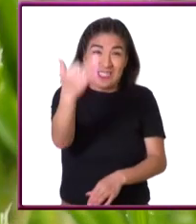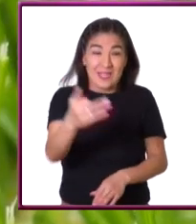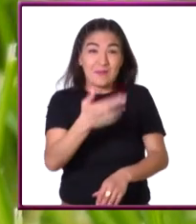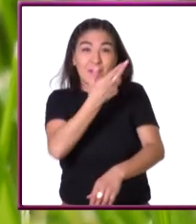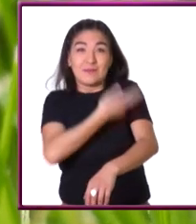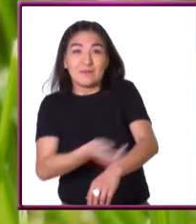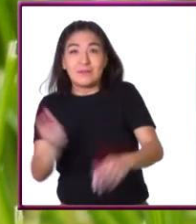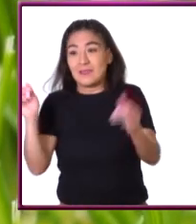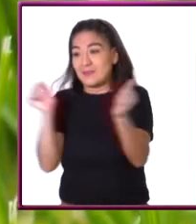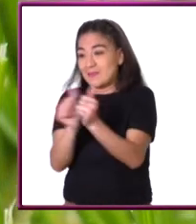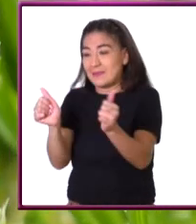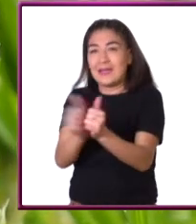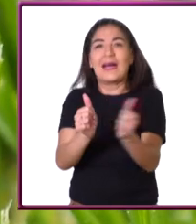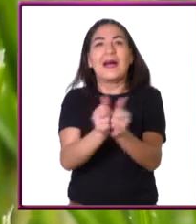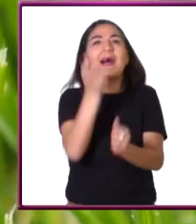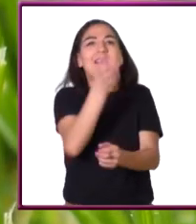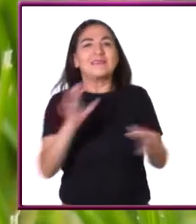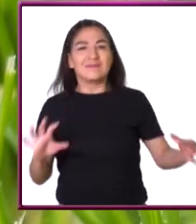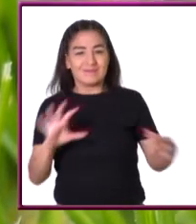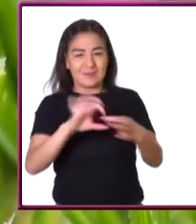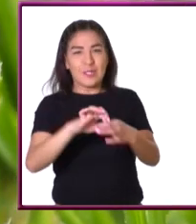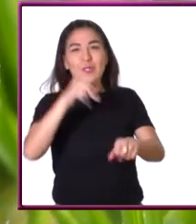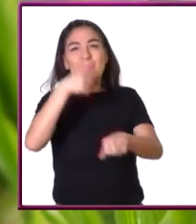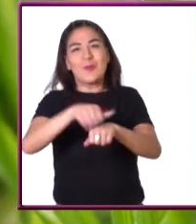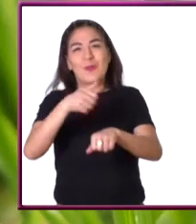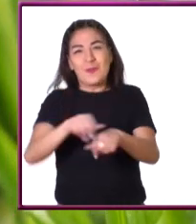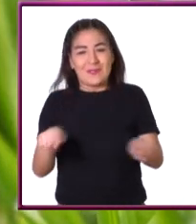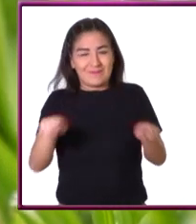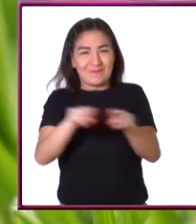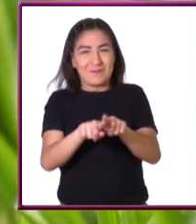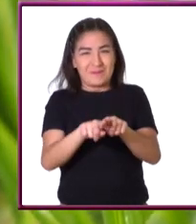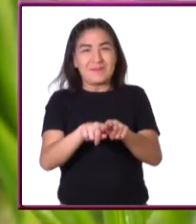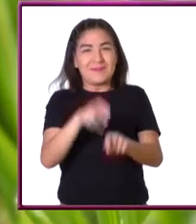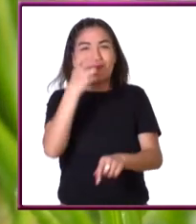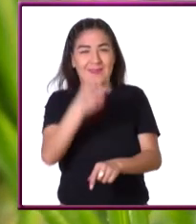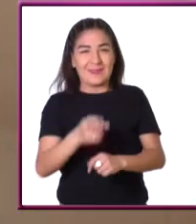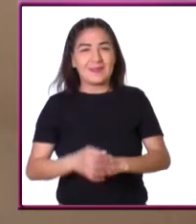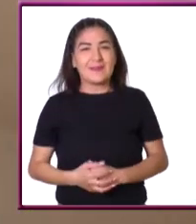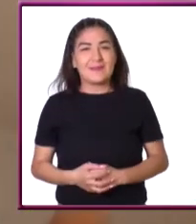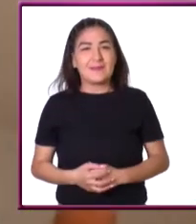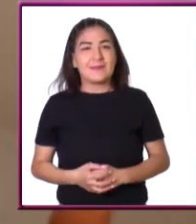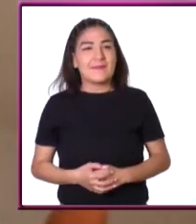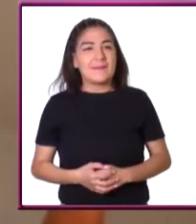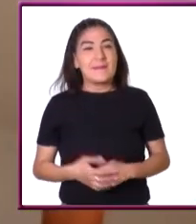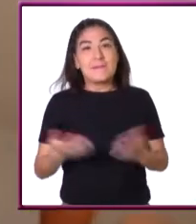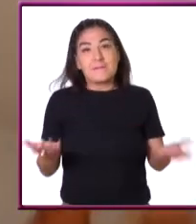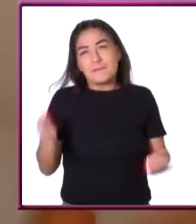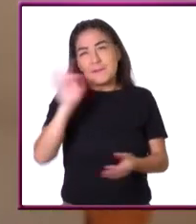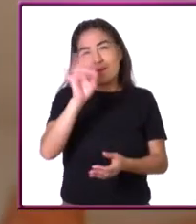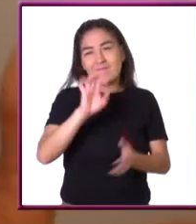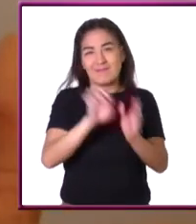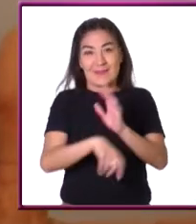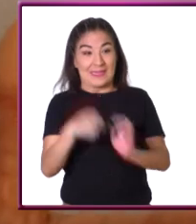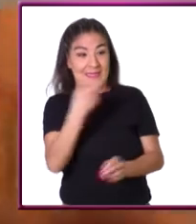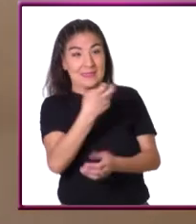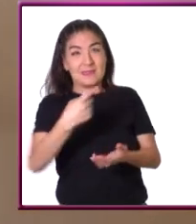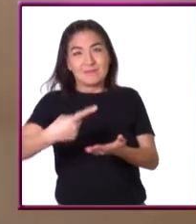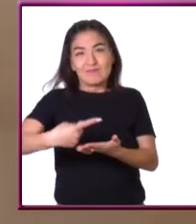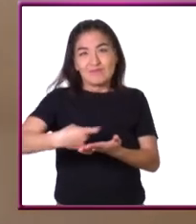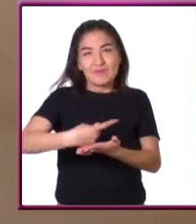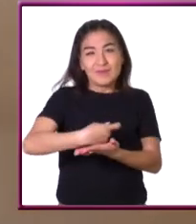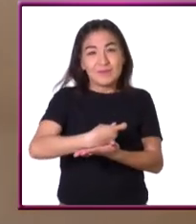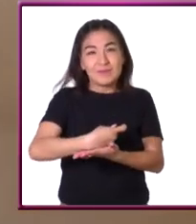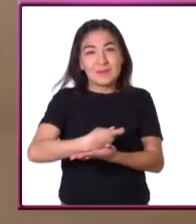largos que tienen relación con los números primos, ¿no? Si, si estos bichos